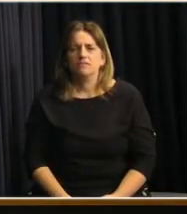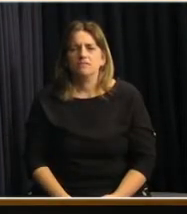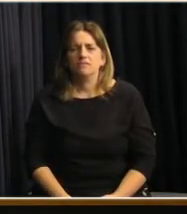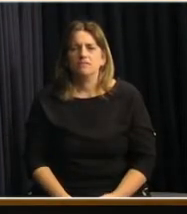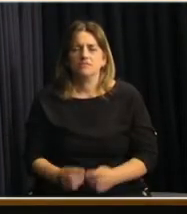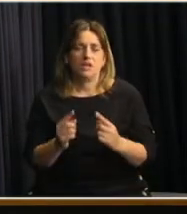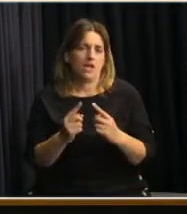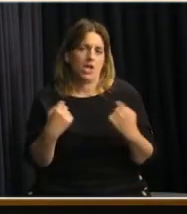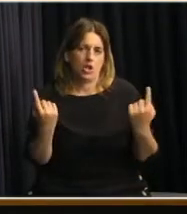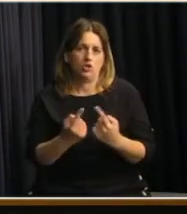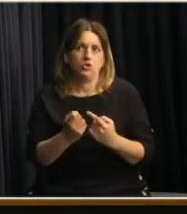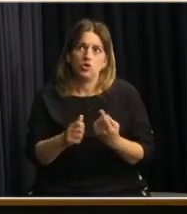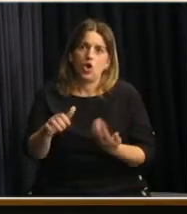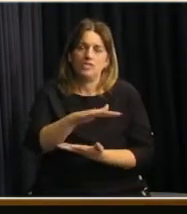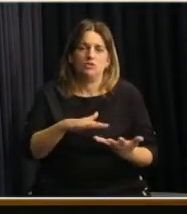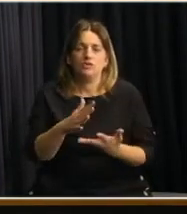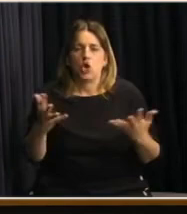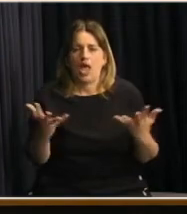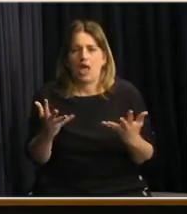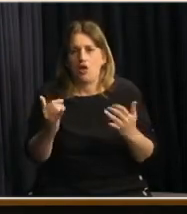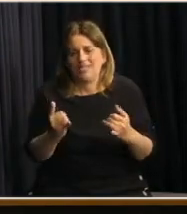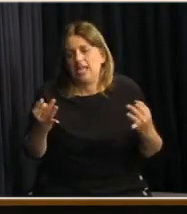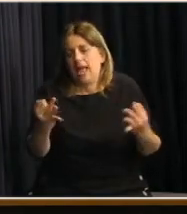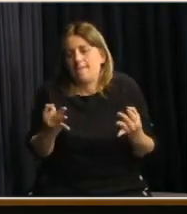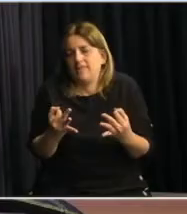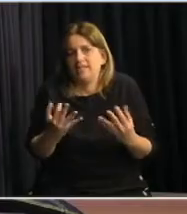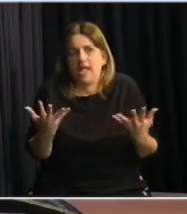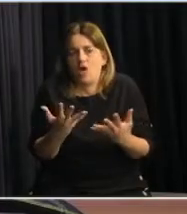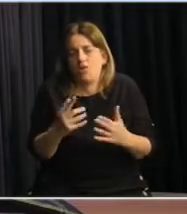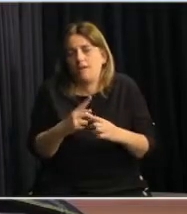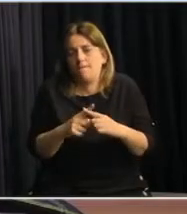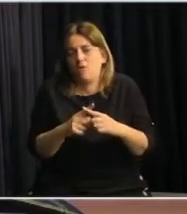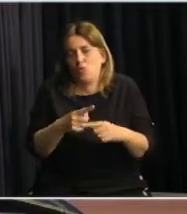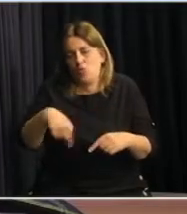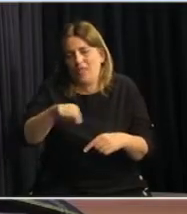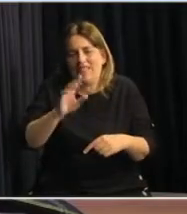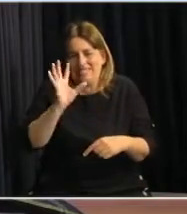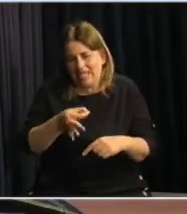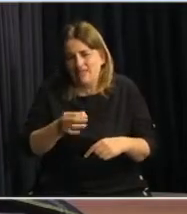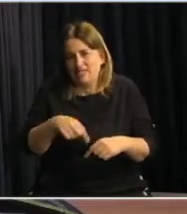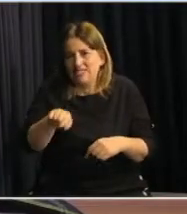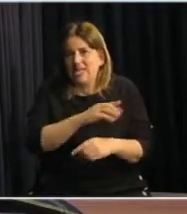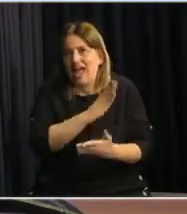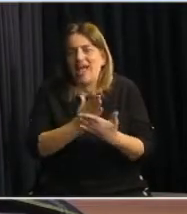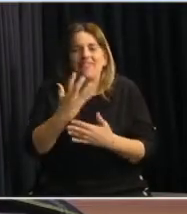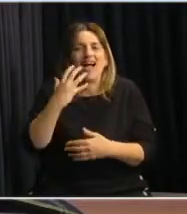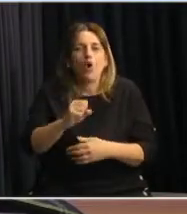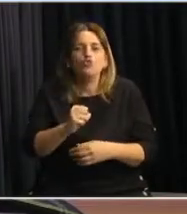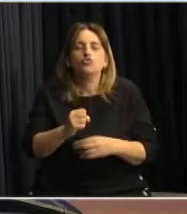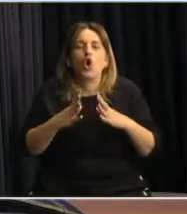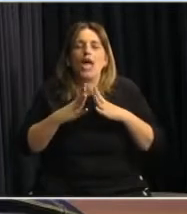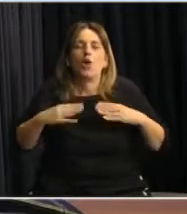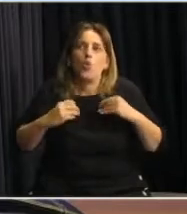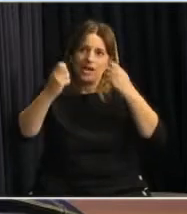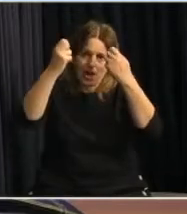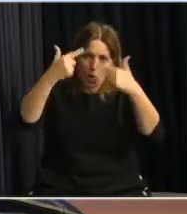Nosotros en la situación excepcional que nos tocó vivir, ustedes saben que hasta agosto en las escuelas rurales y